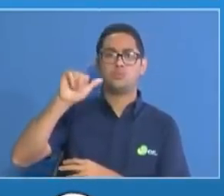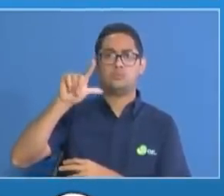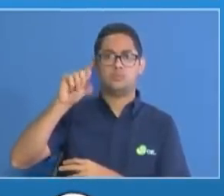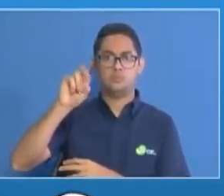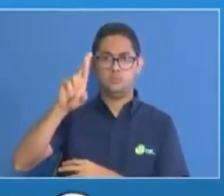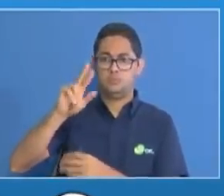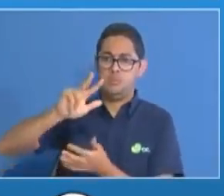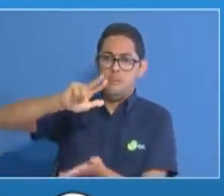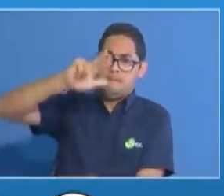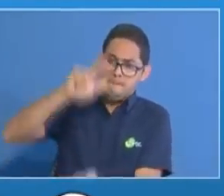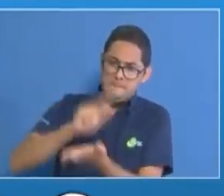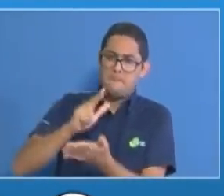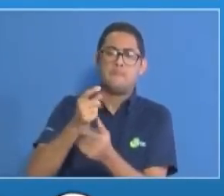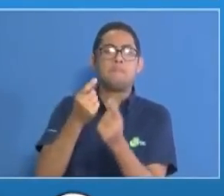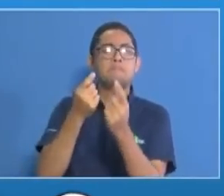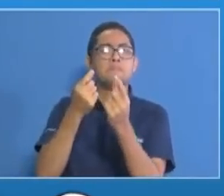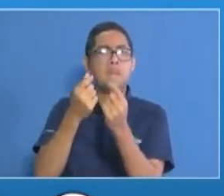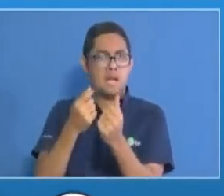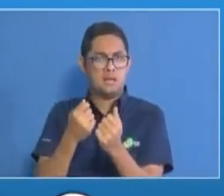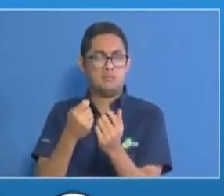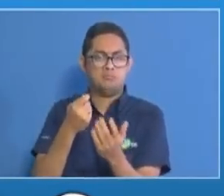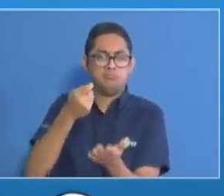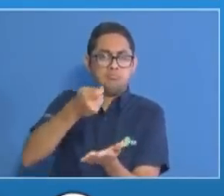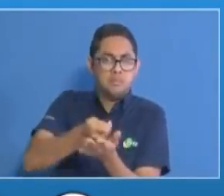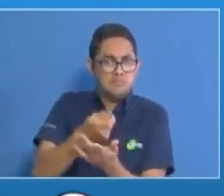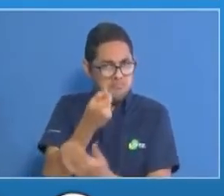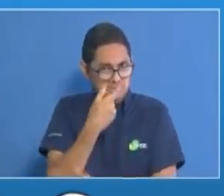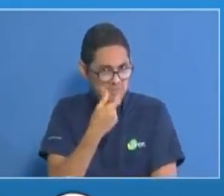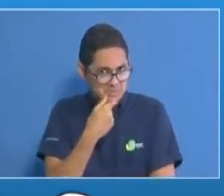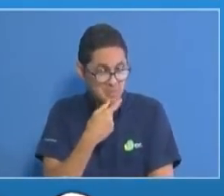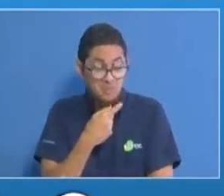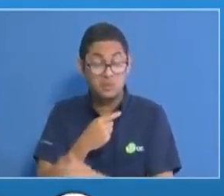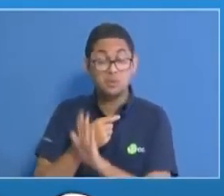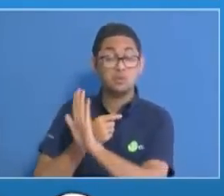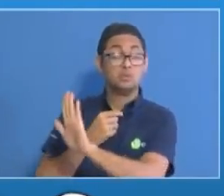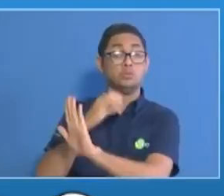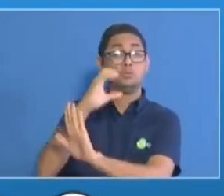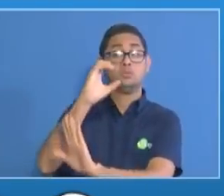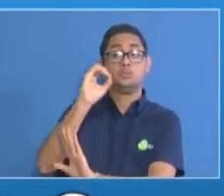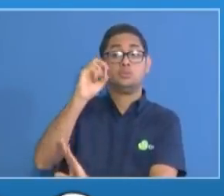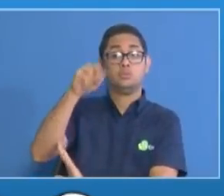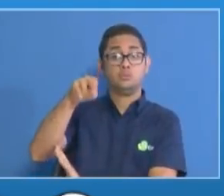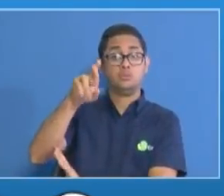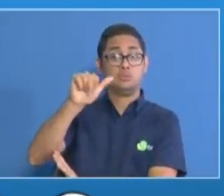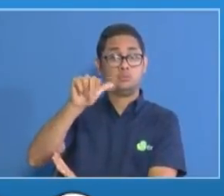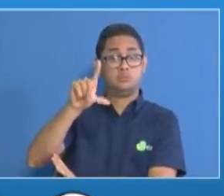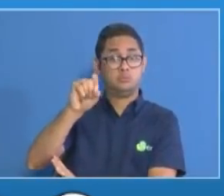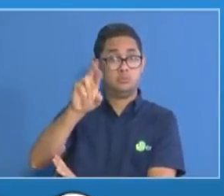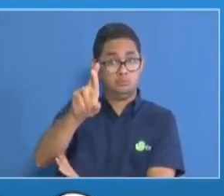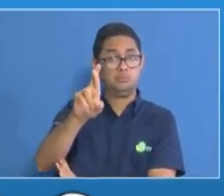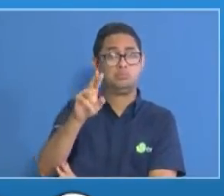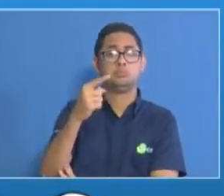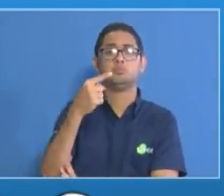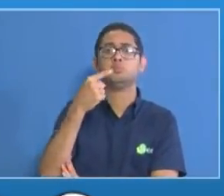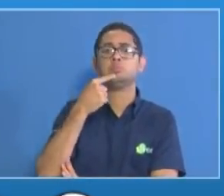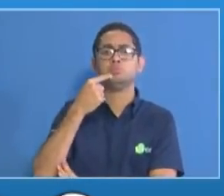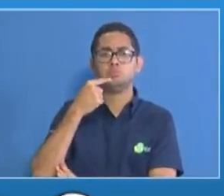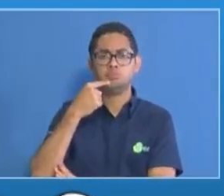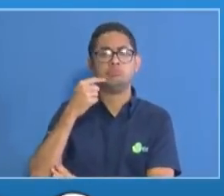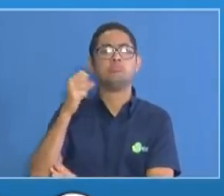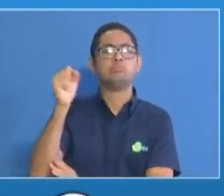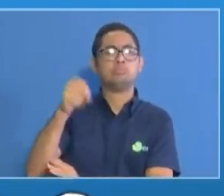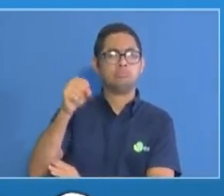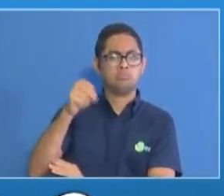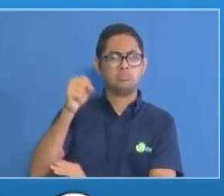que la Contraloría nos ha informado que tiene refrendos